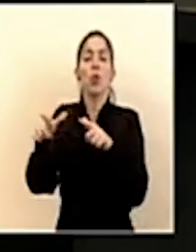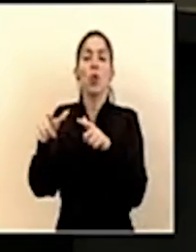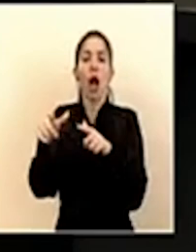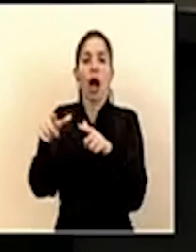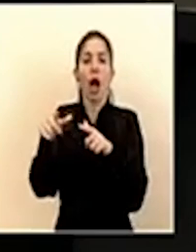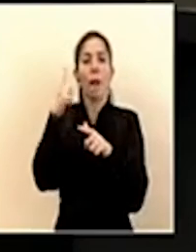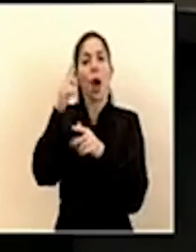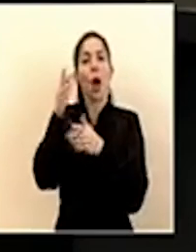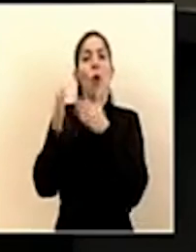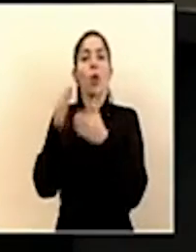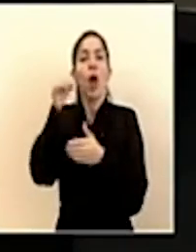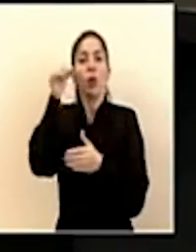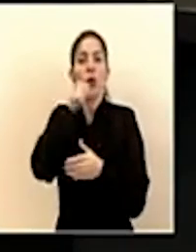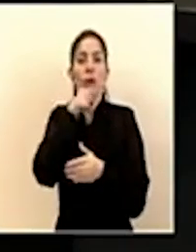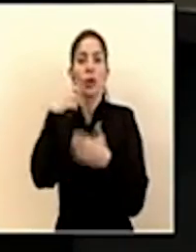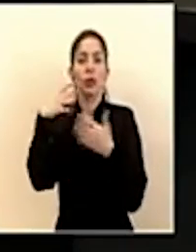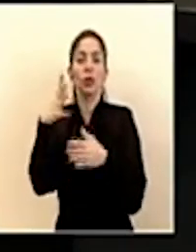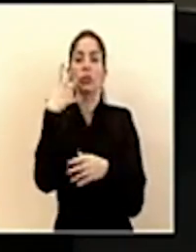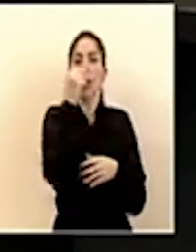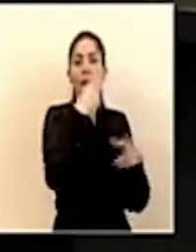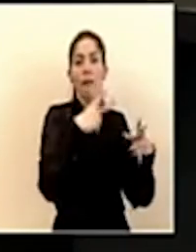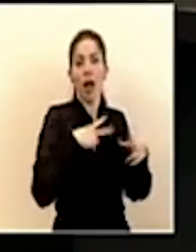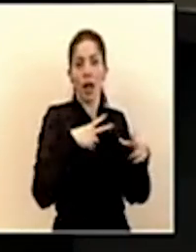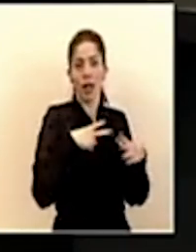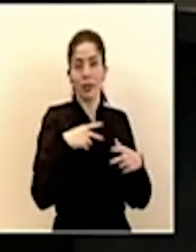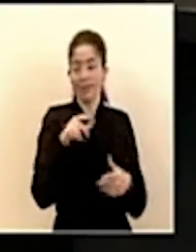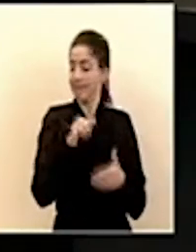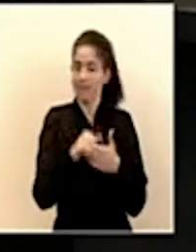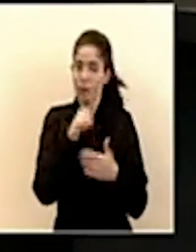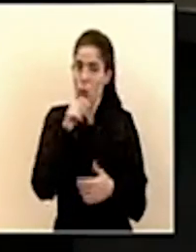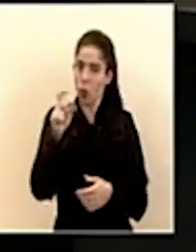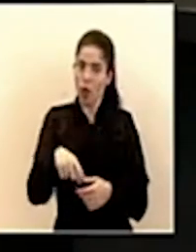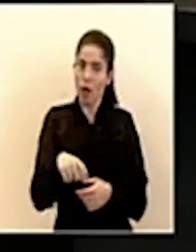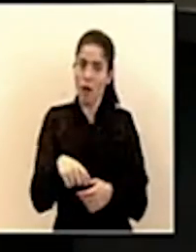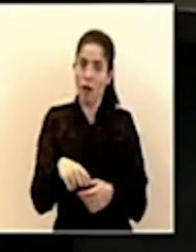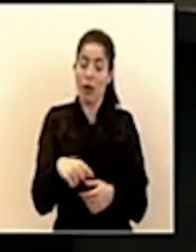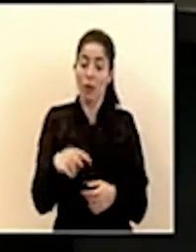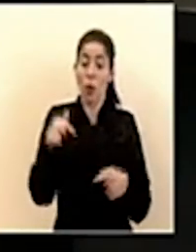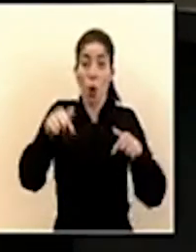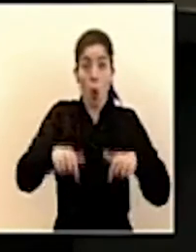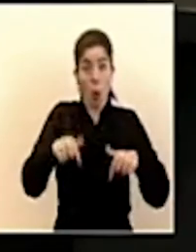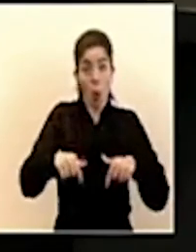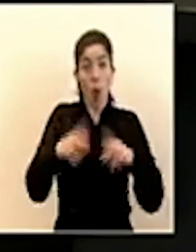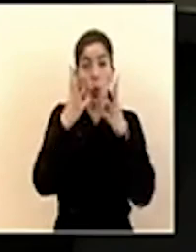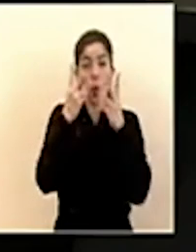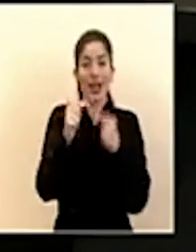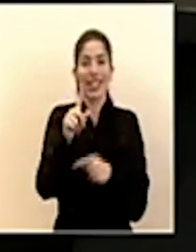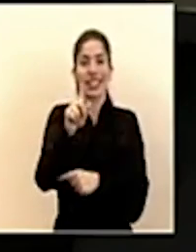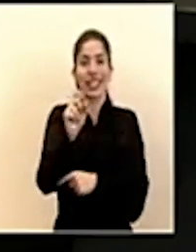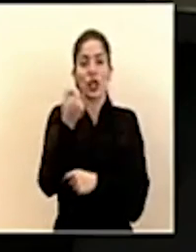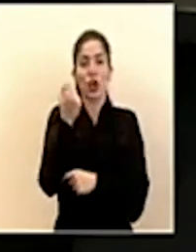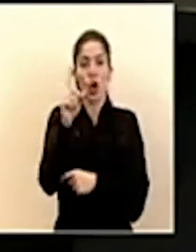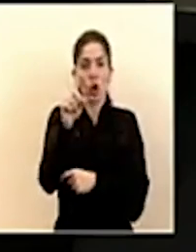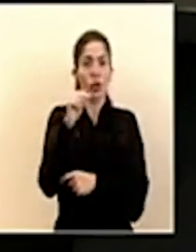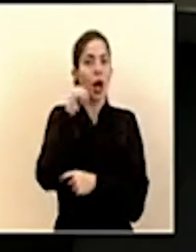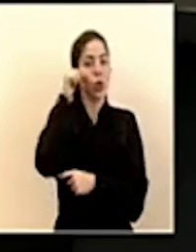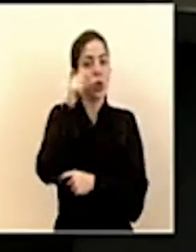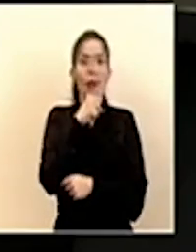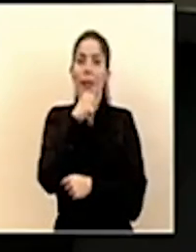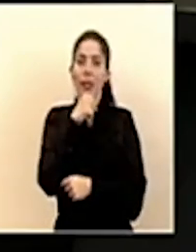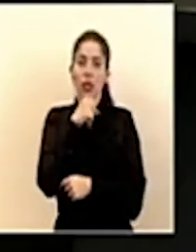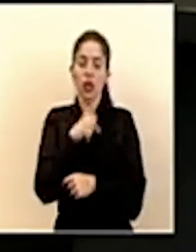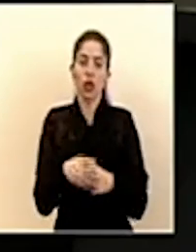que le cuiden al adulto mayor no debería ser así al corte de hoy hay 111 adultos